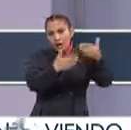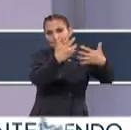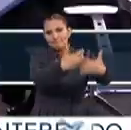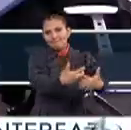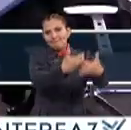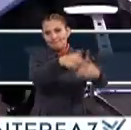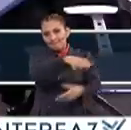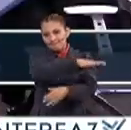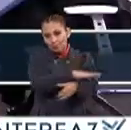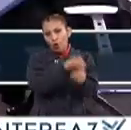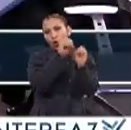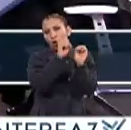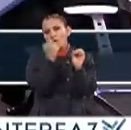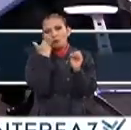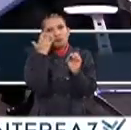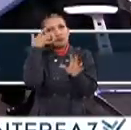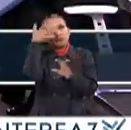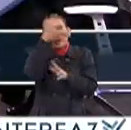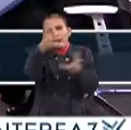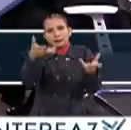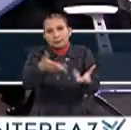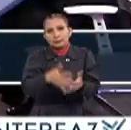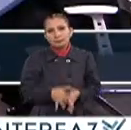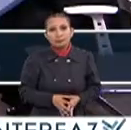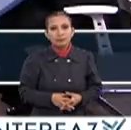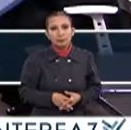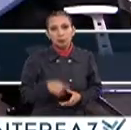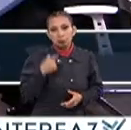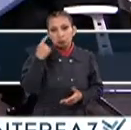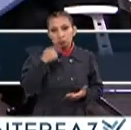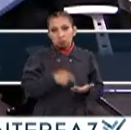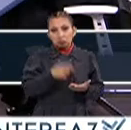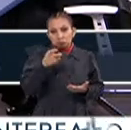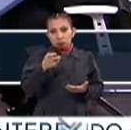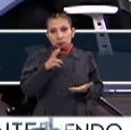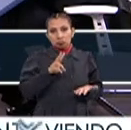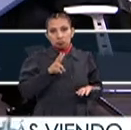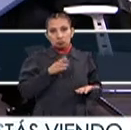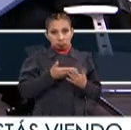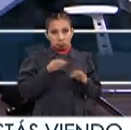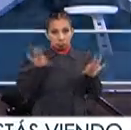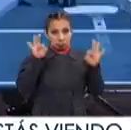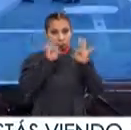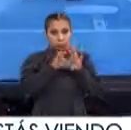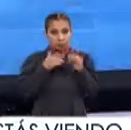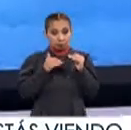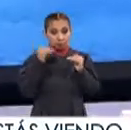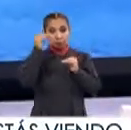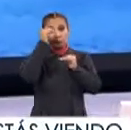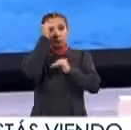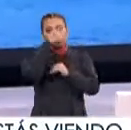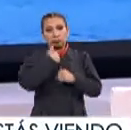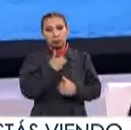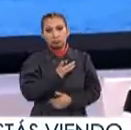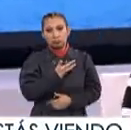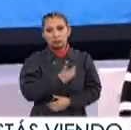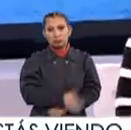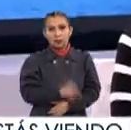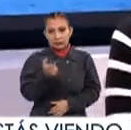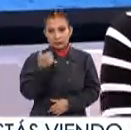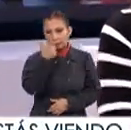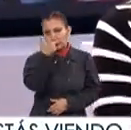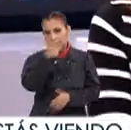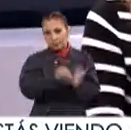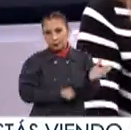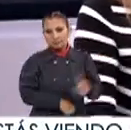industria O en lo que nosotros Quisiéramos hacer Pues creo que es Algo muy importante Y un crecimiento Que tuve Durante